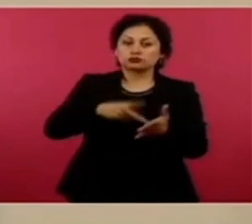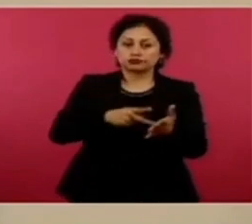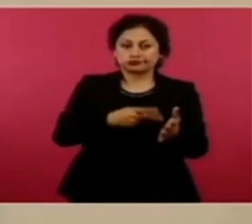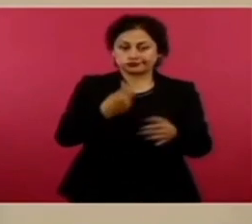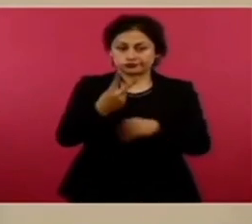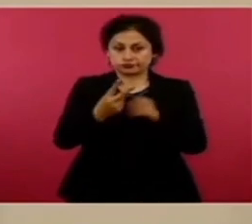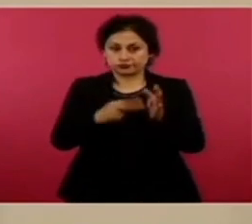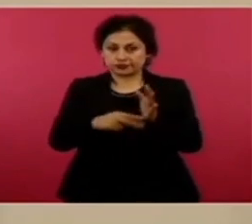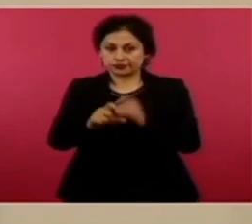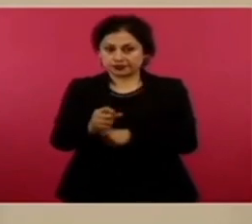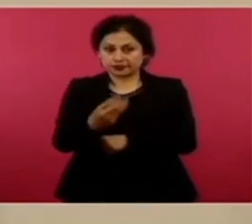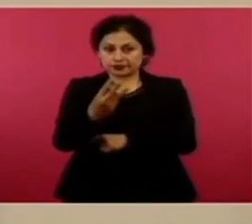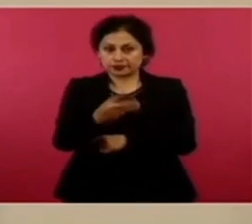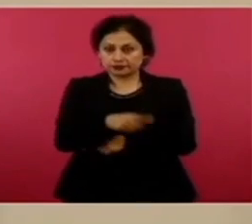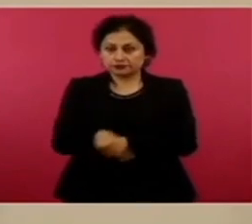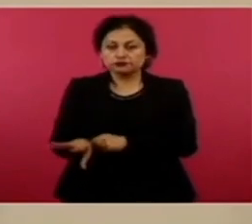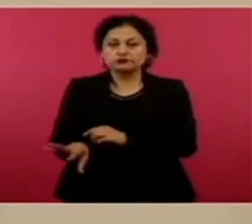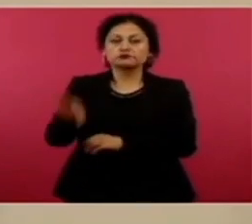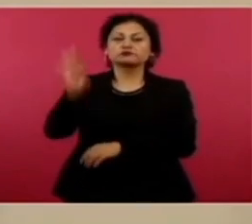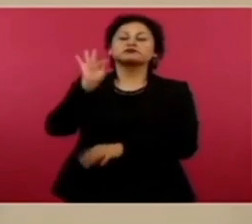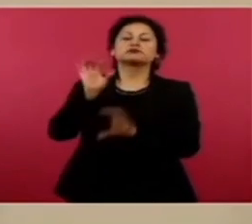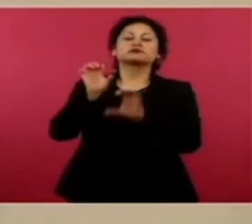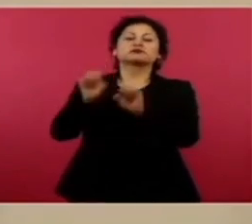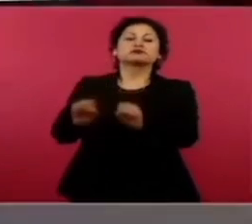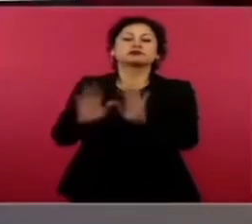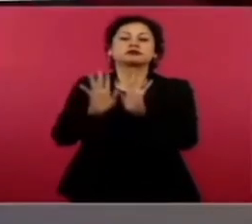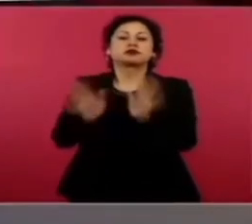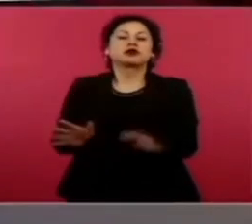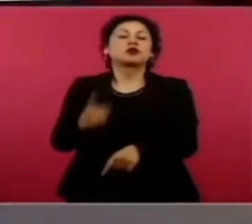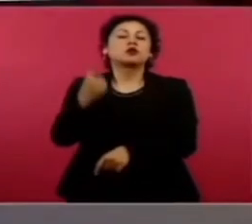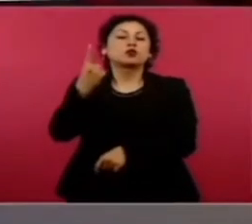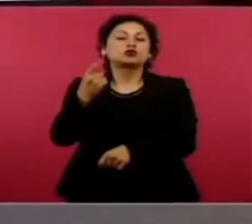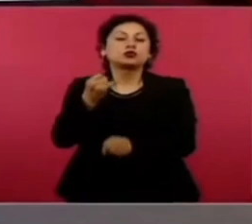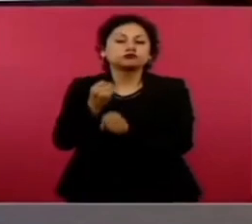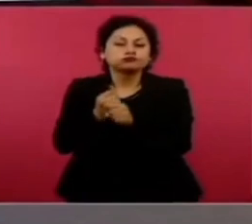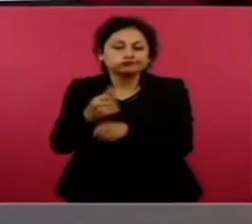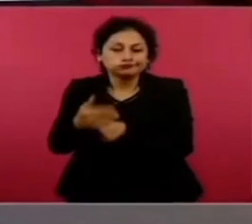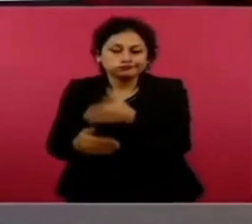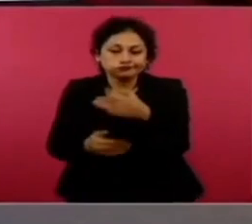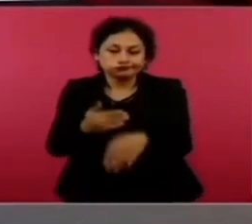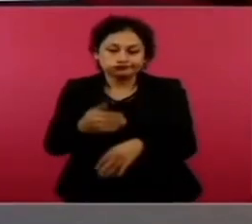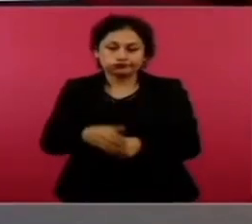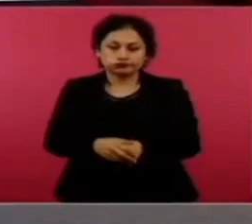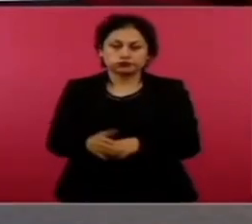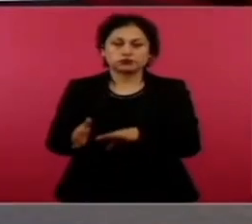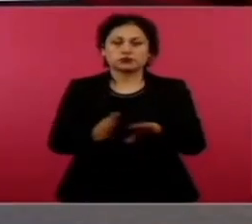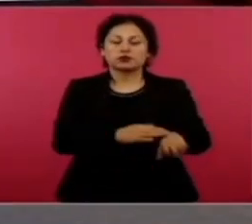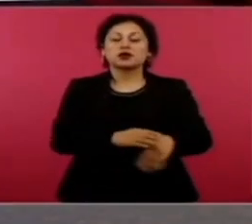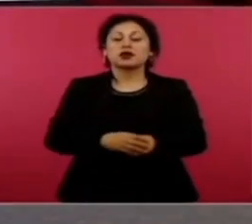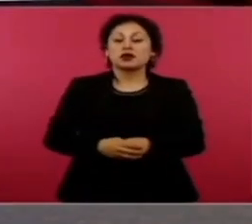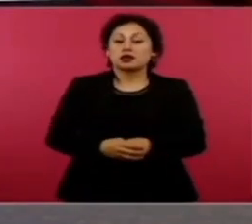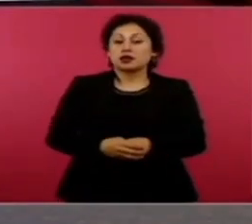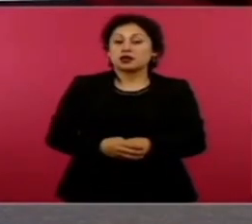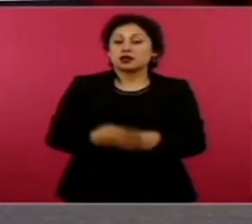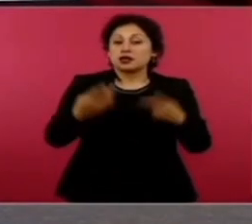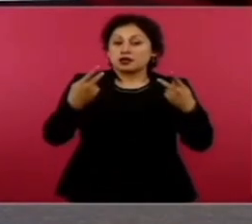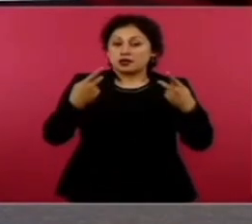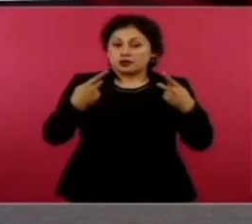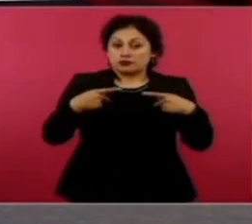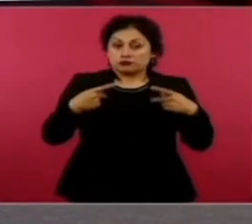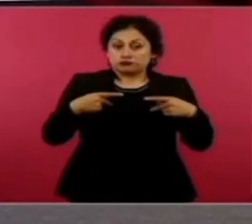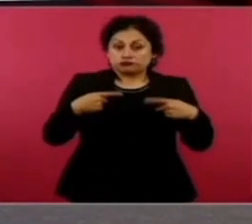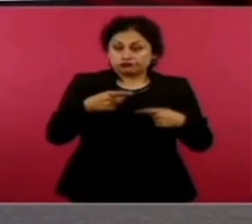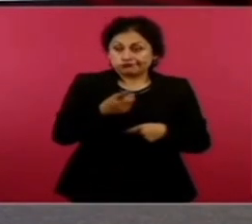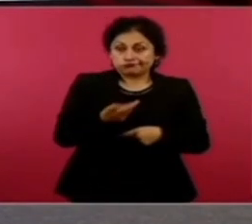al cartel Jalisco Nueva Generación. Adelante. Aquí tenemos una red de vínculos elaborada precisamente